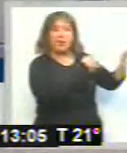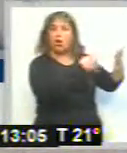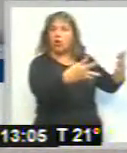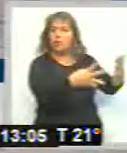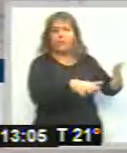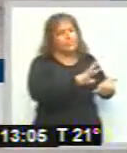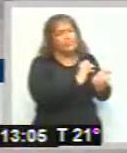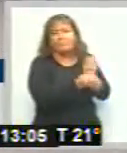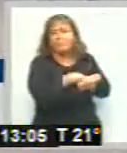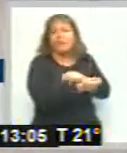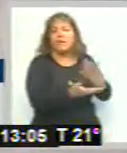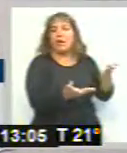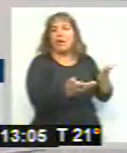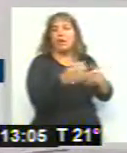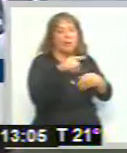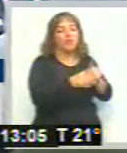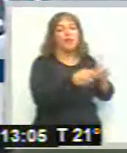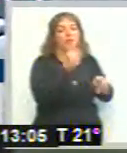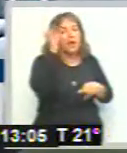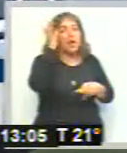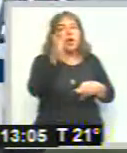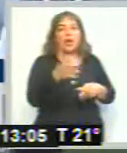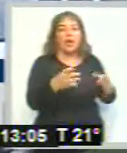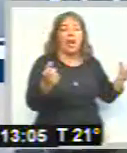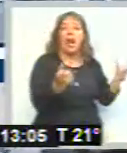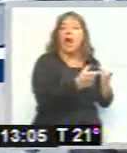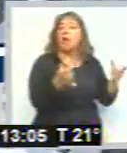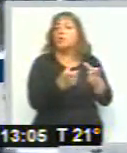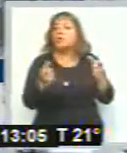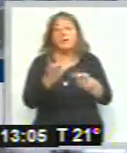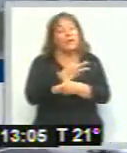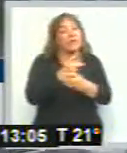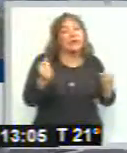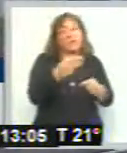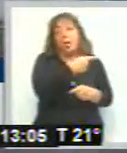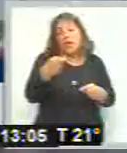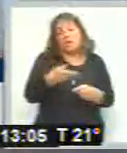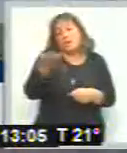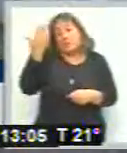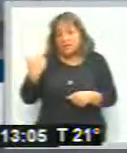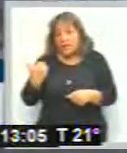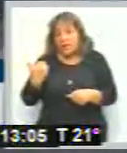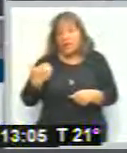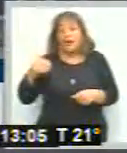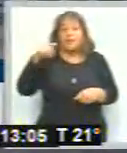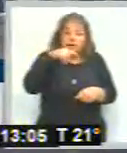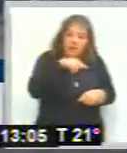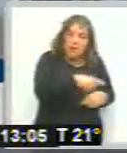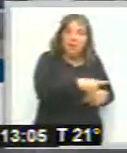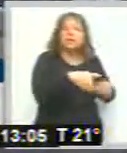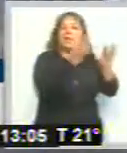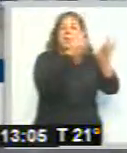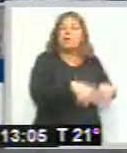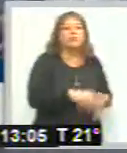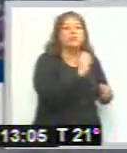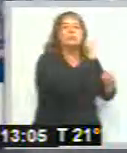establecido. Recordemos, las audiencias testimoniales habían terminado el viernes de la semana pasada y allí se habían notificado todas